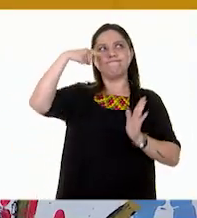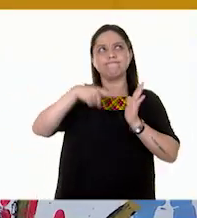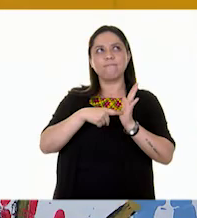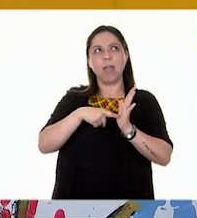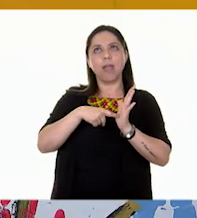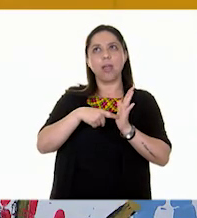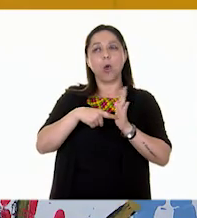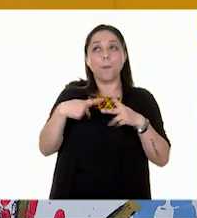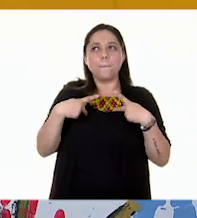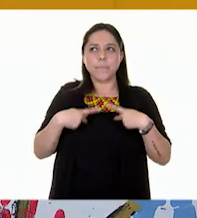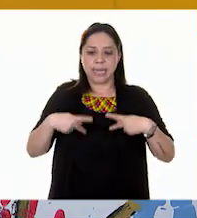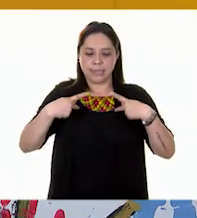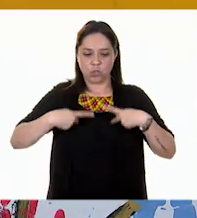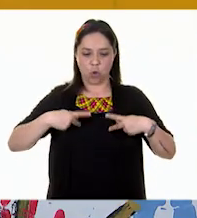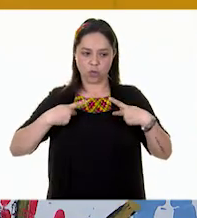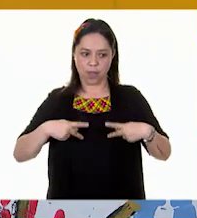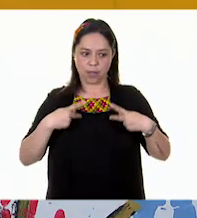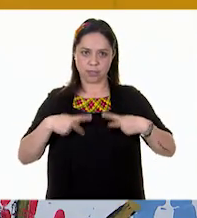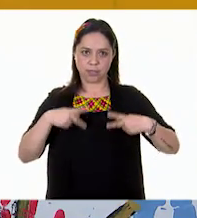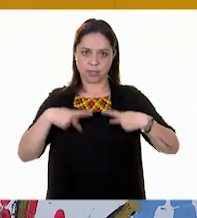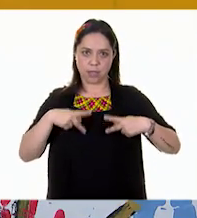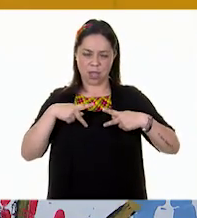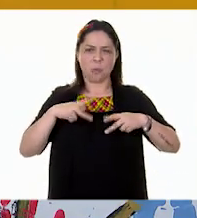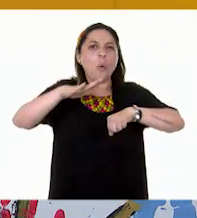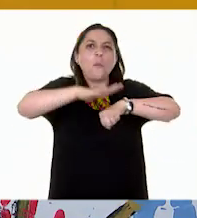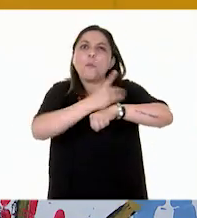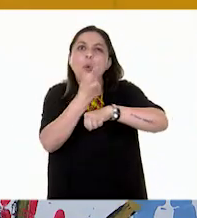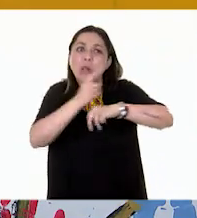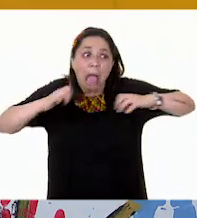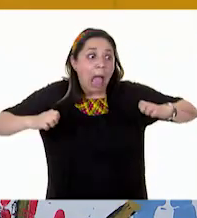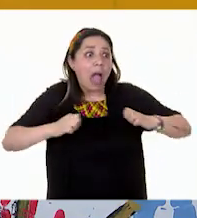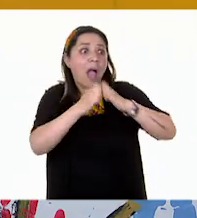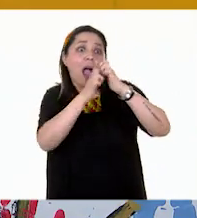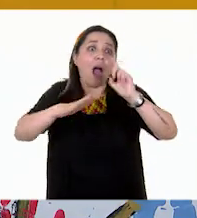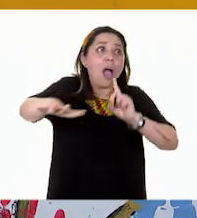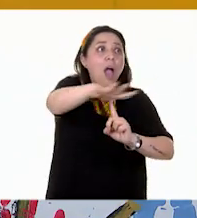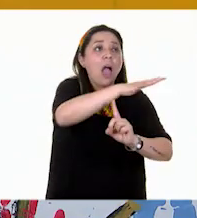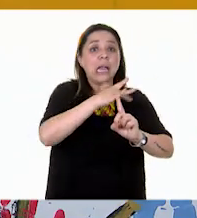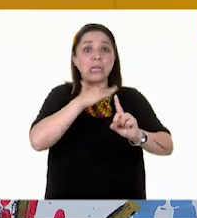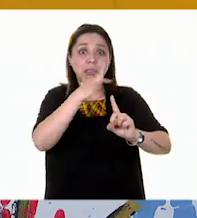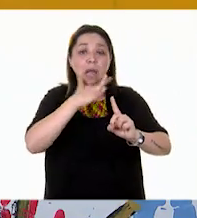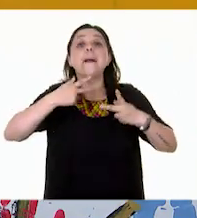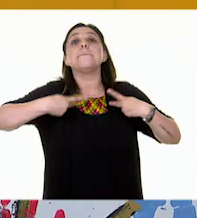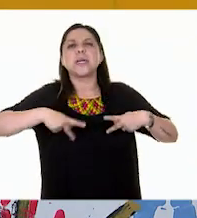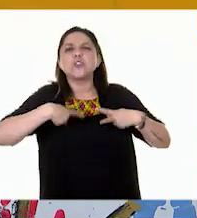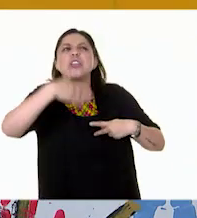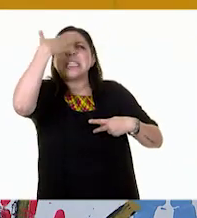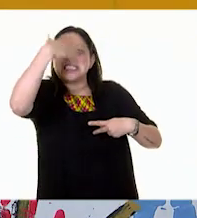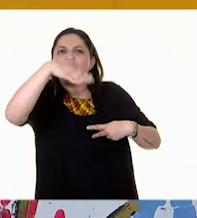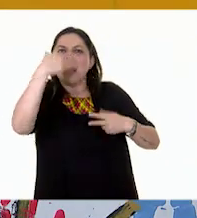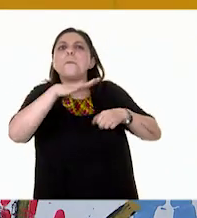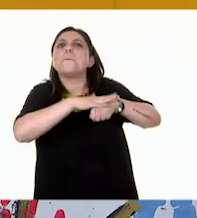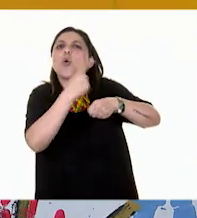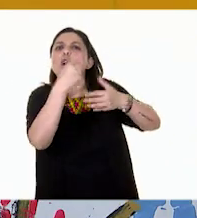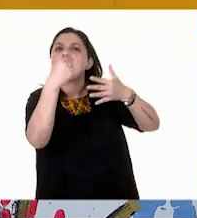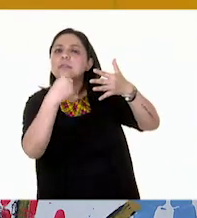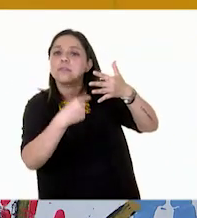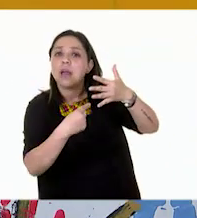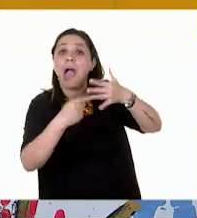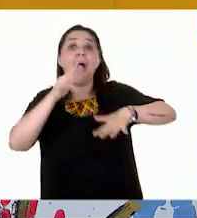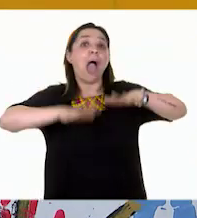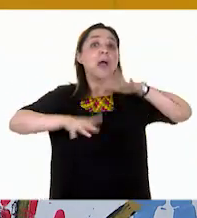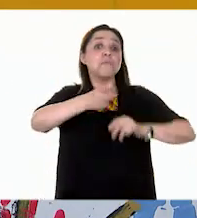conozcan qué causa estas contingencias. A veces podemos hacer cosas que las causen y ni siquiera